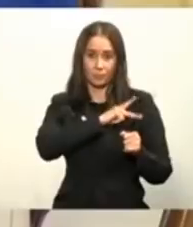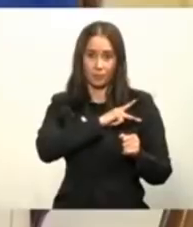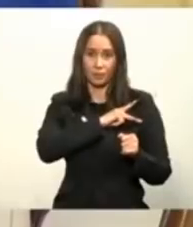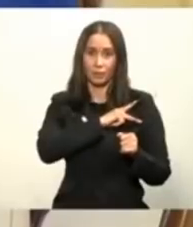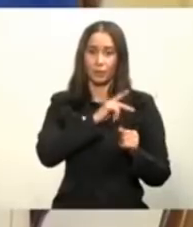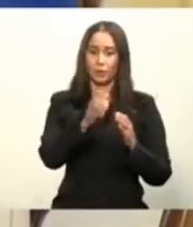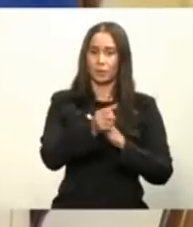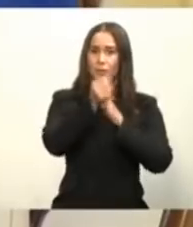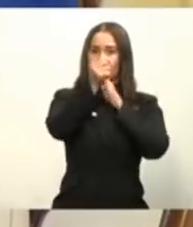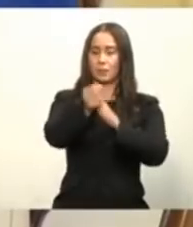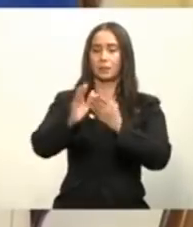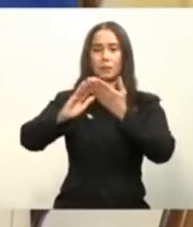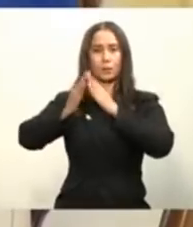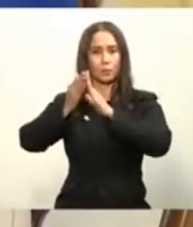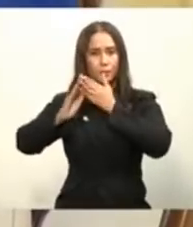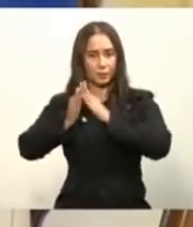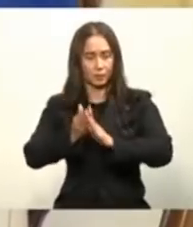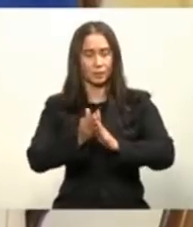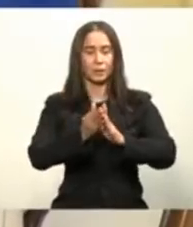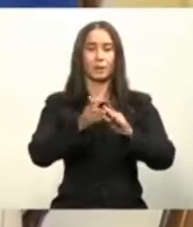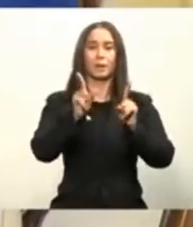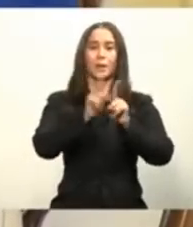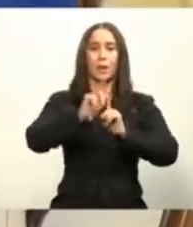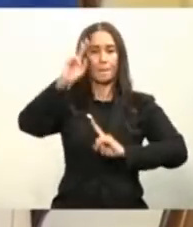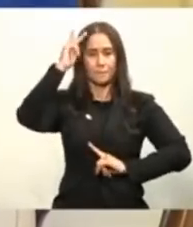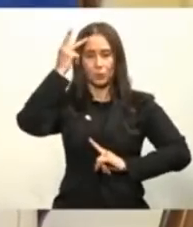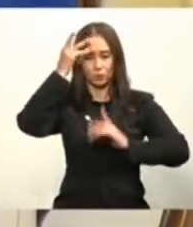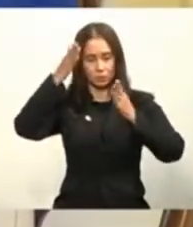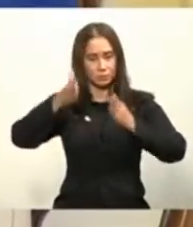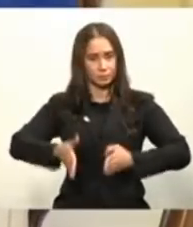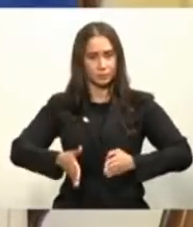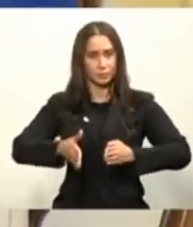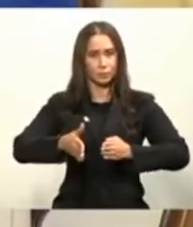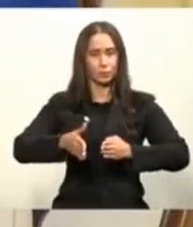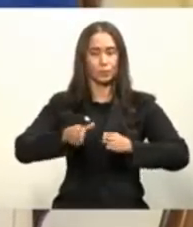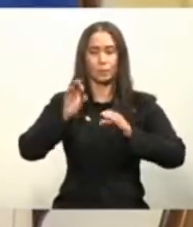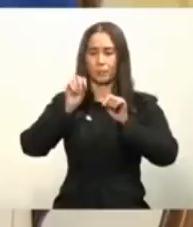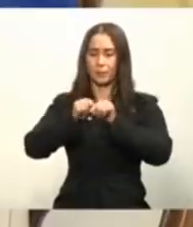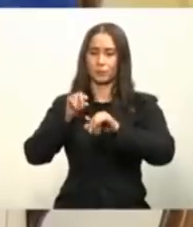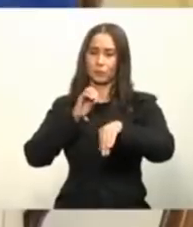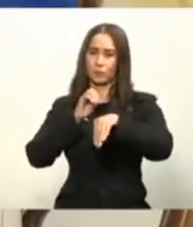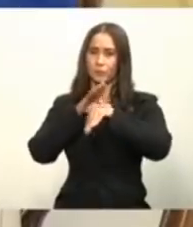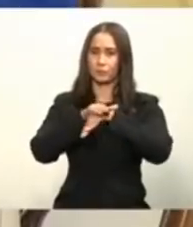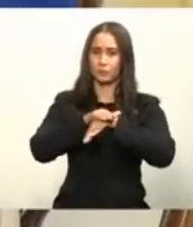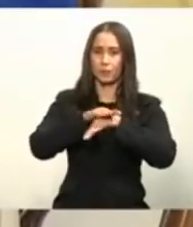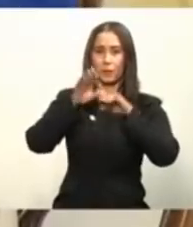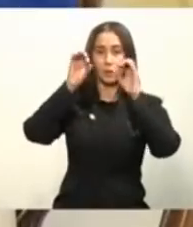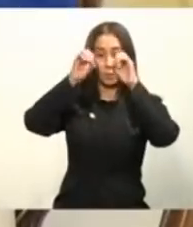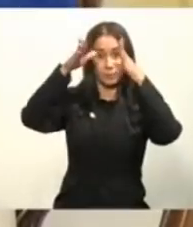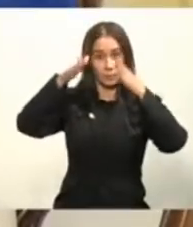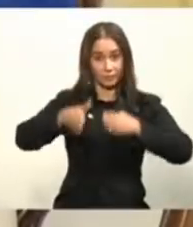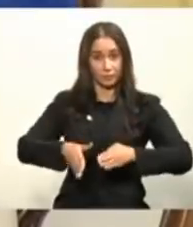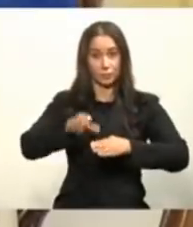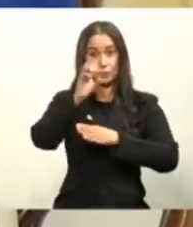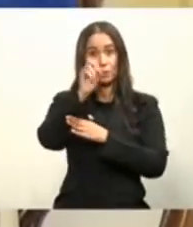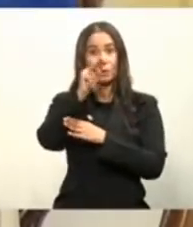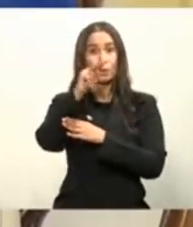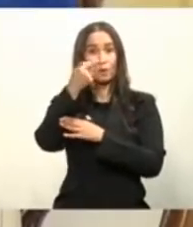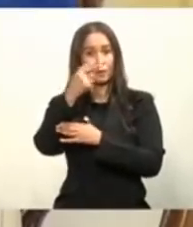comunitarios de opinión, políticos, influenciadores, profesores, ONG,